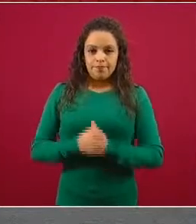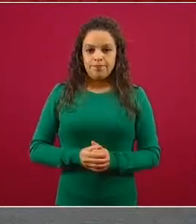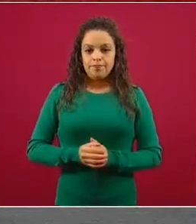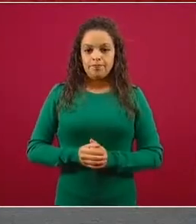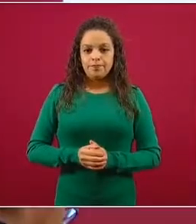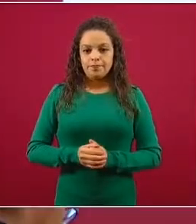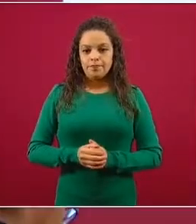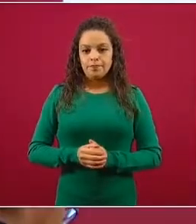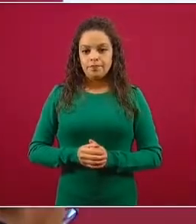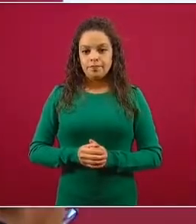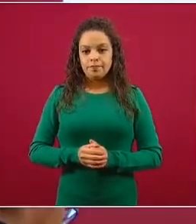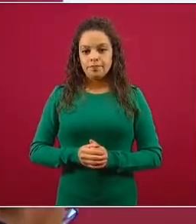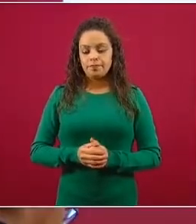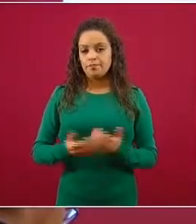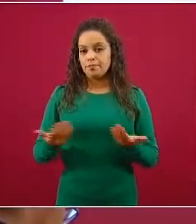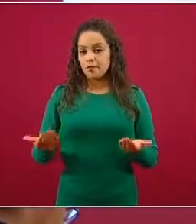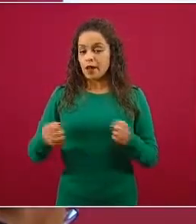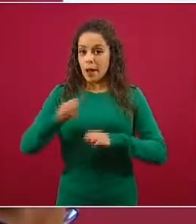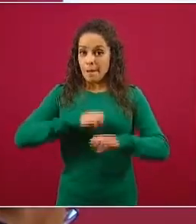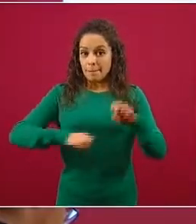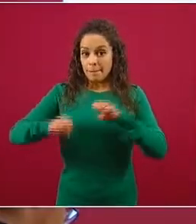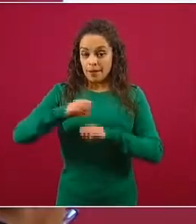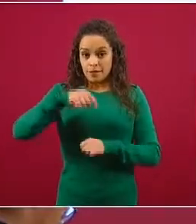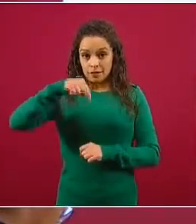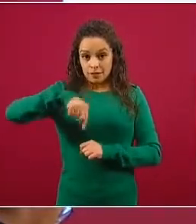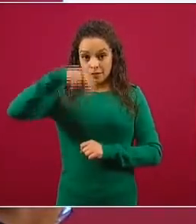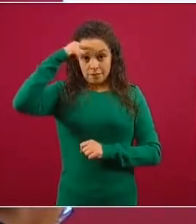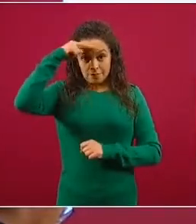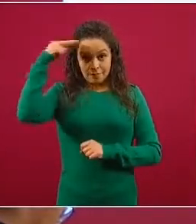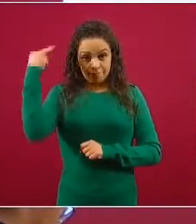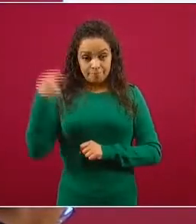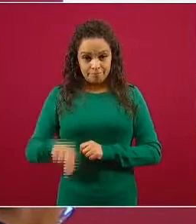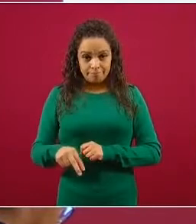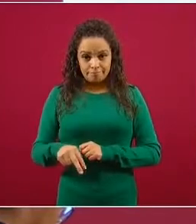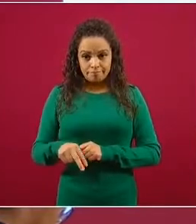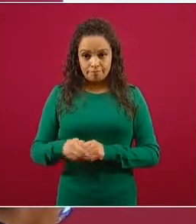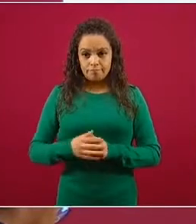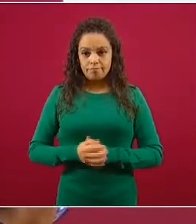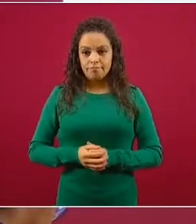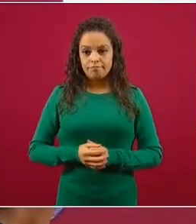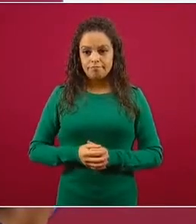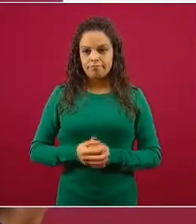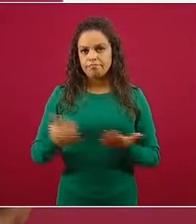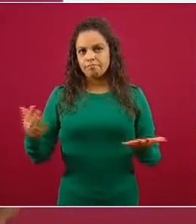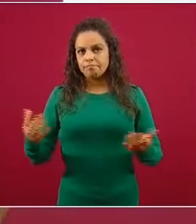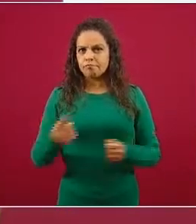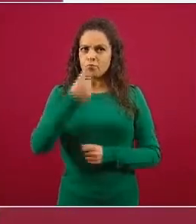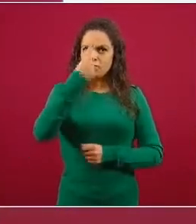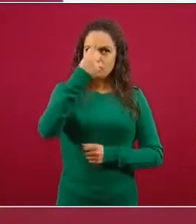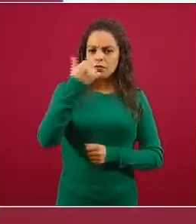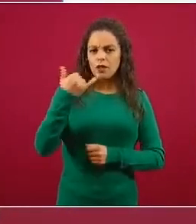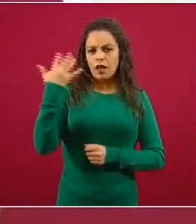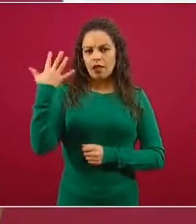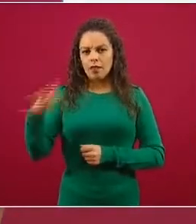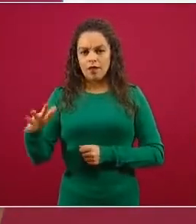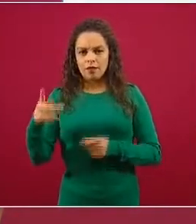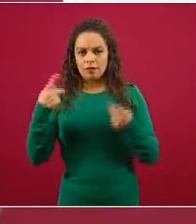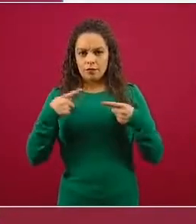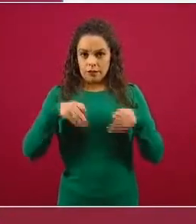trabajo, el mundo de los empresarios mexicanos, de estos empresarios de entre uno y diez trabajadores, es